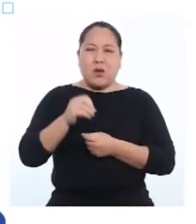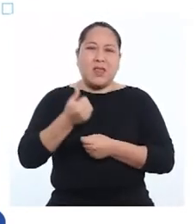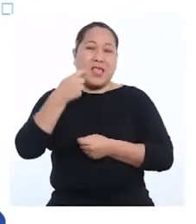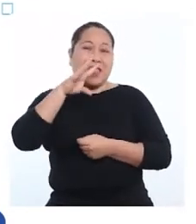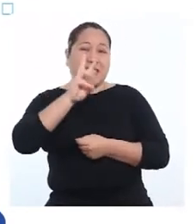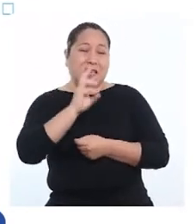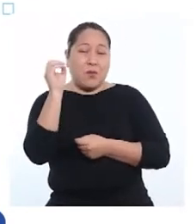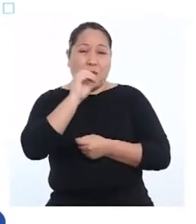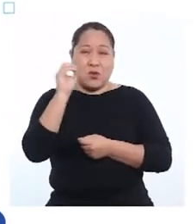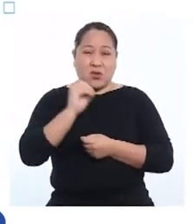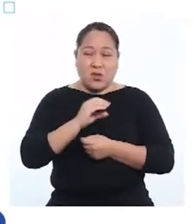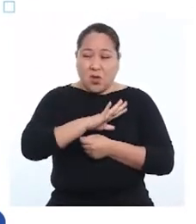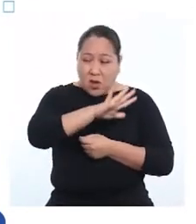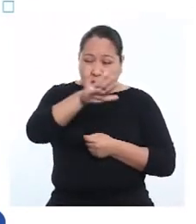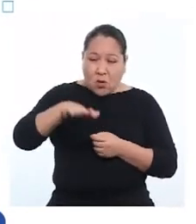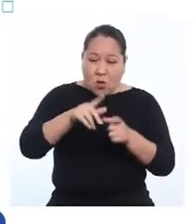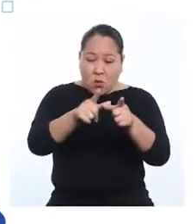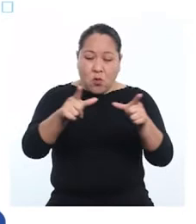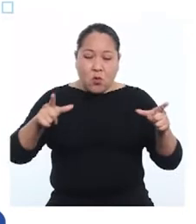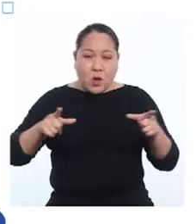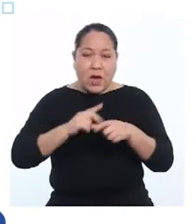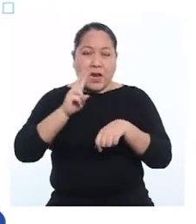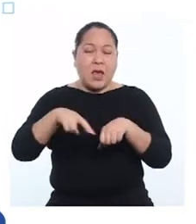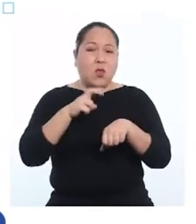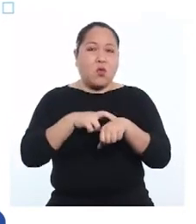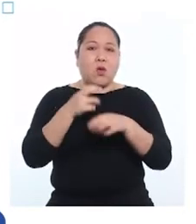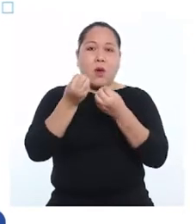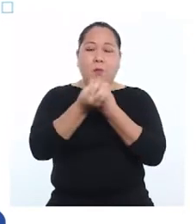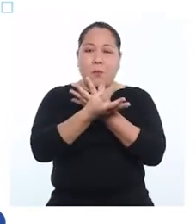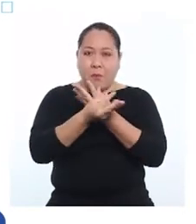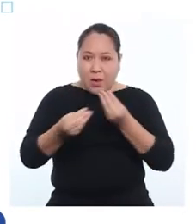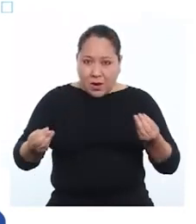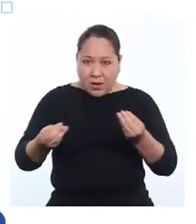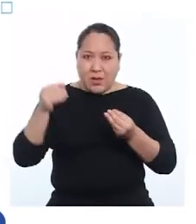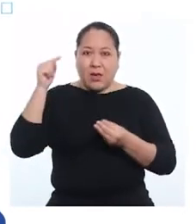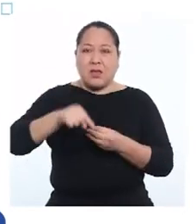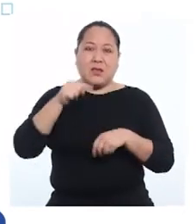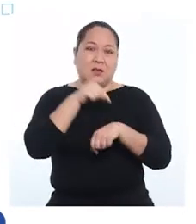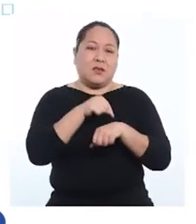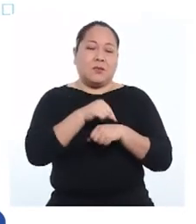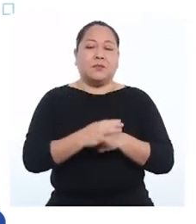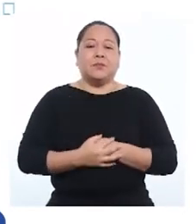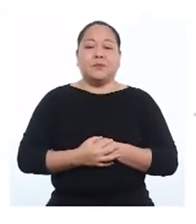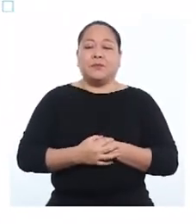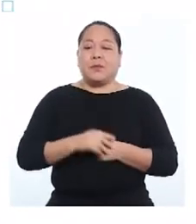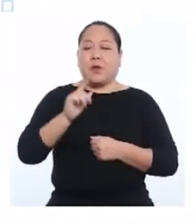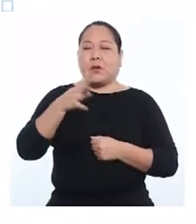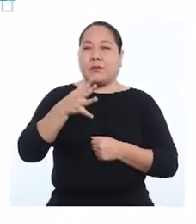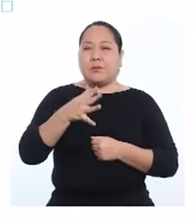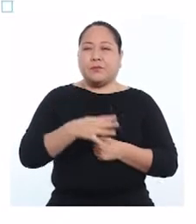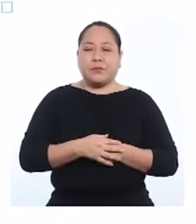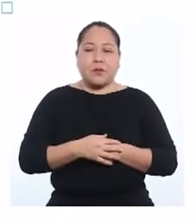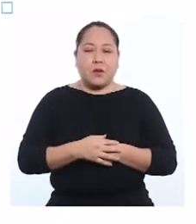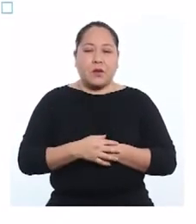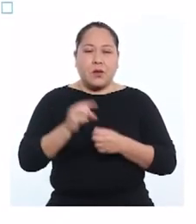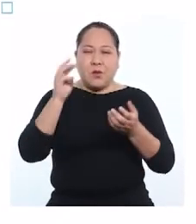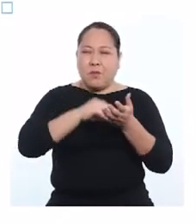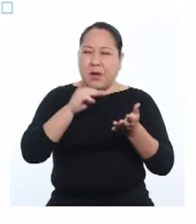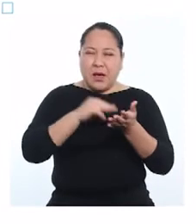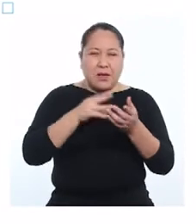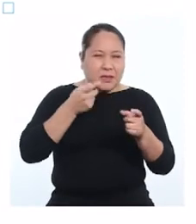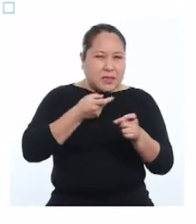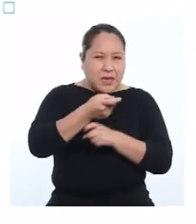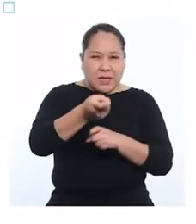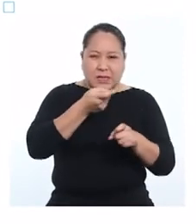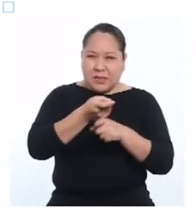un 16% de todo el hábitat natural perdido durante ese periodo. Entre los biomas más